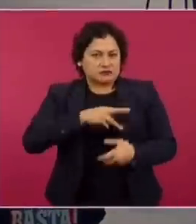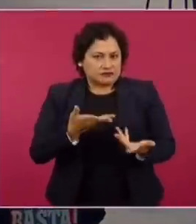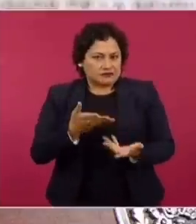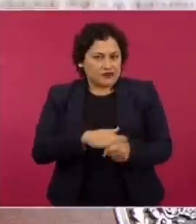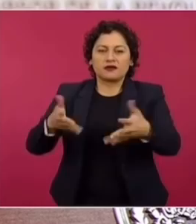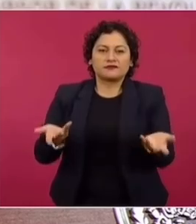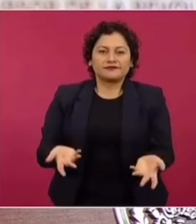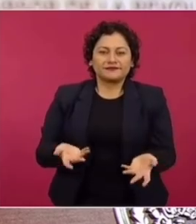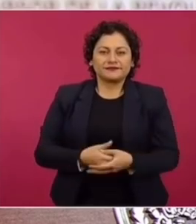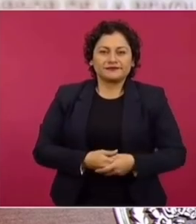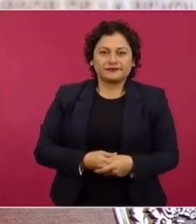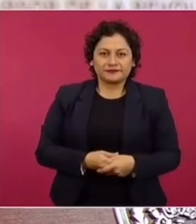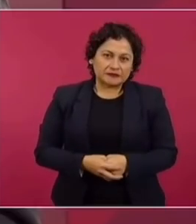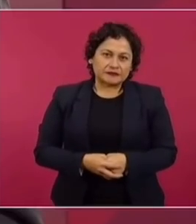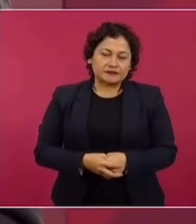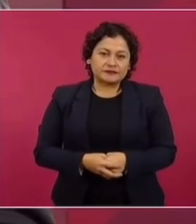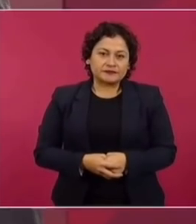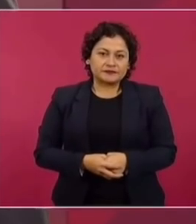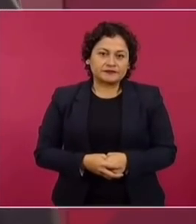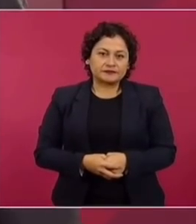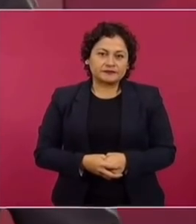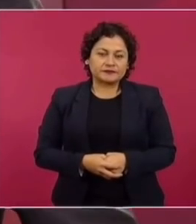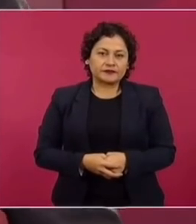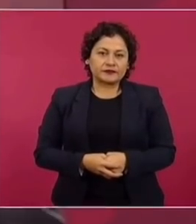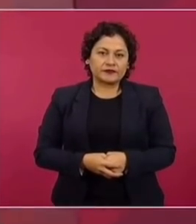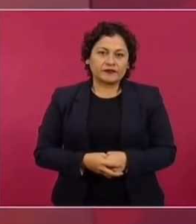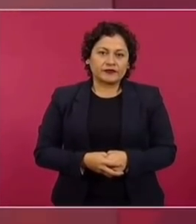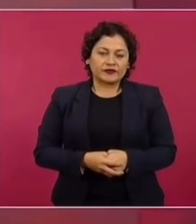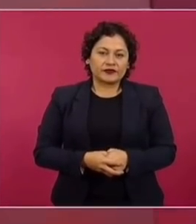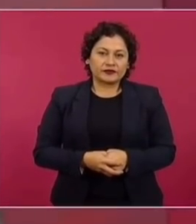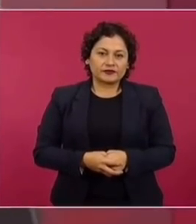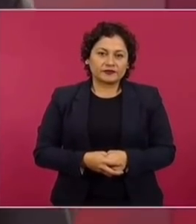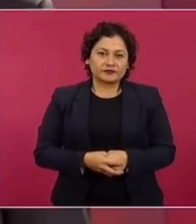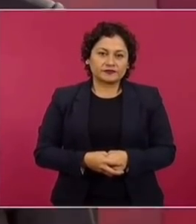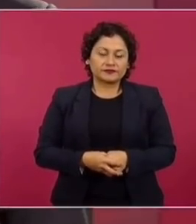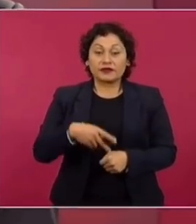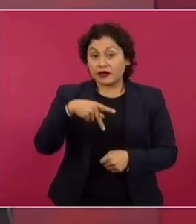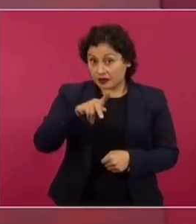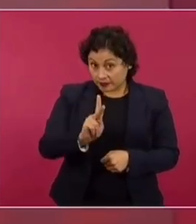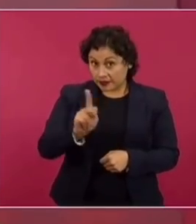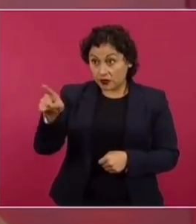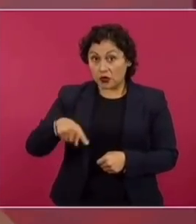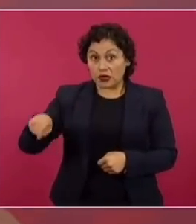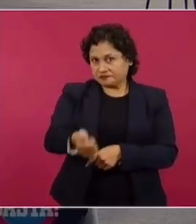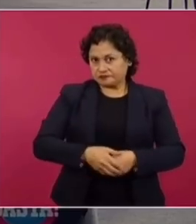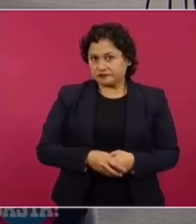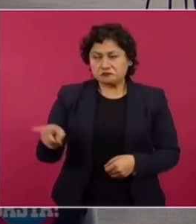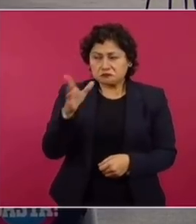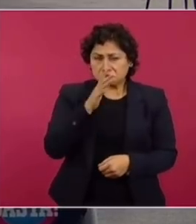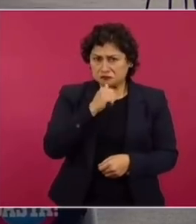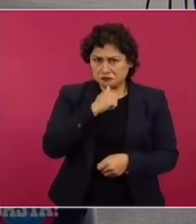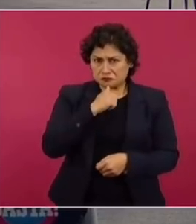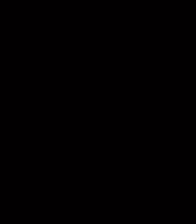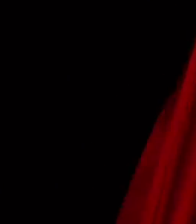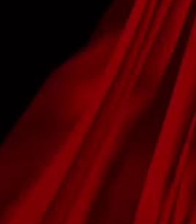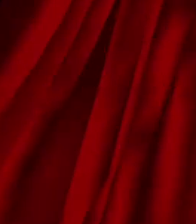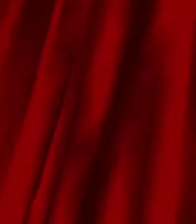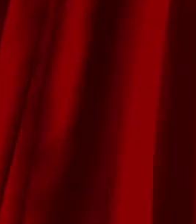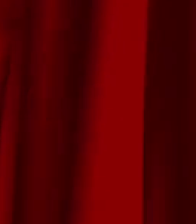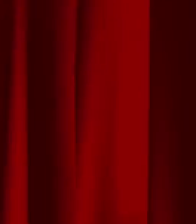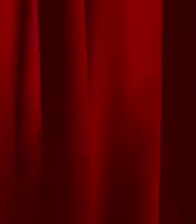lanzan y se equivocan. Y no son capaces de ofrecer. Disculpa. No son capaces de rectificar.